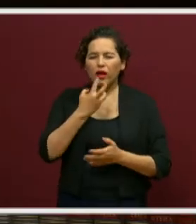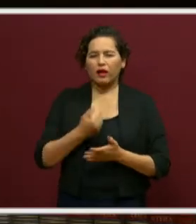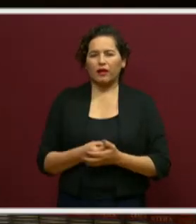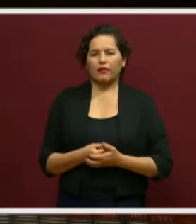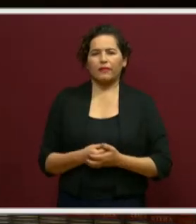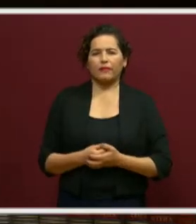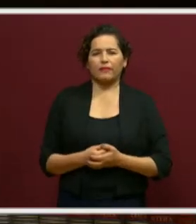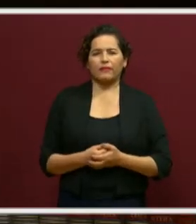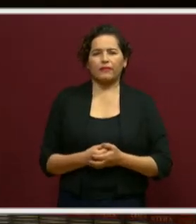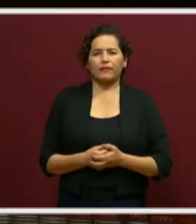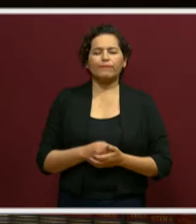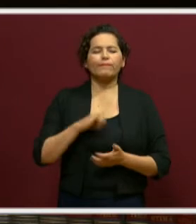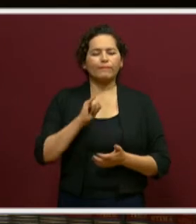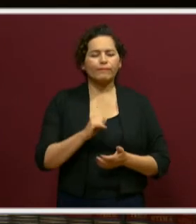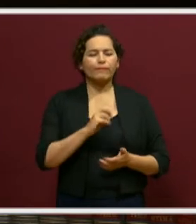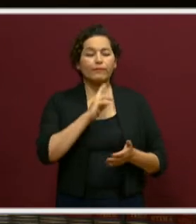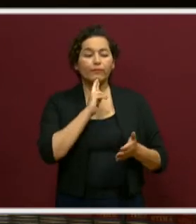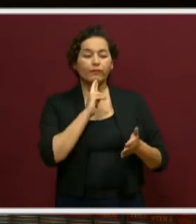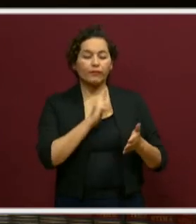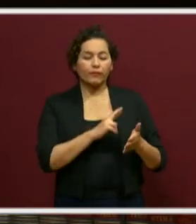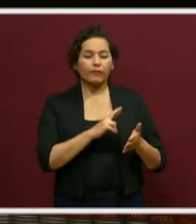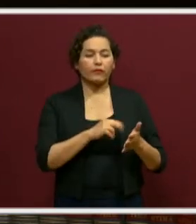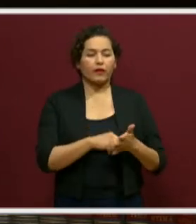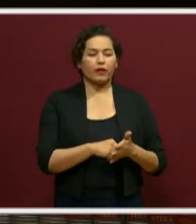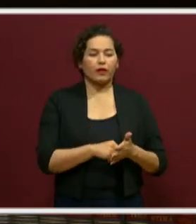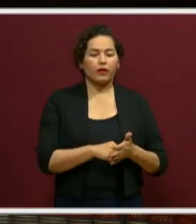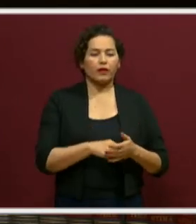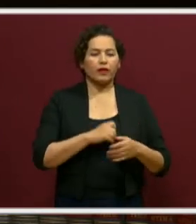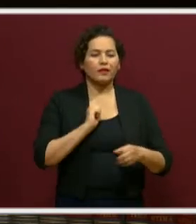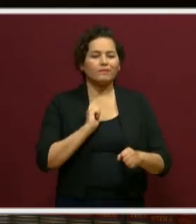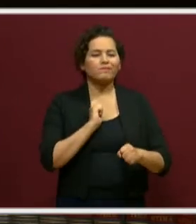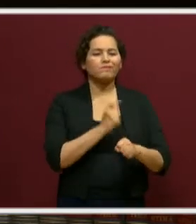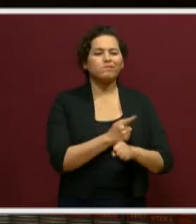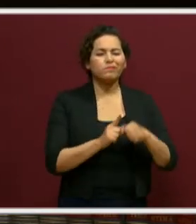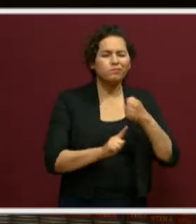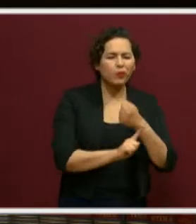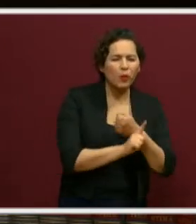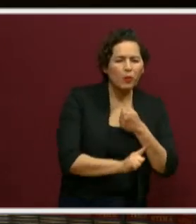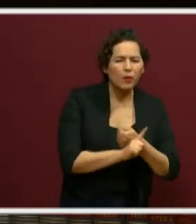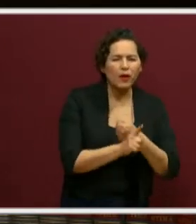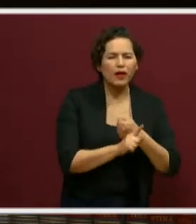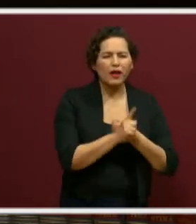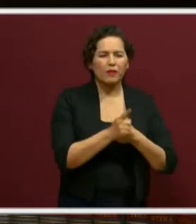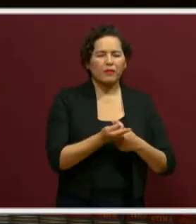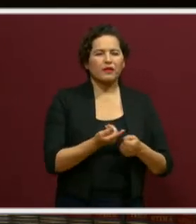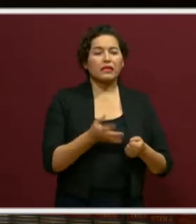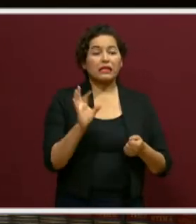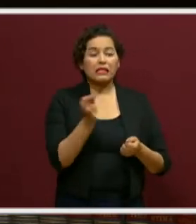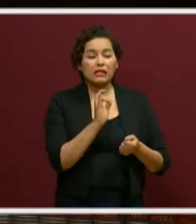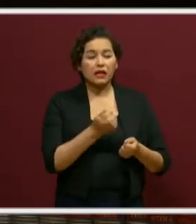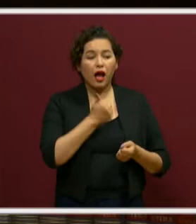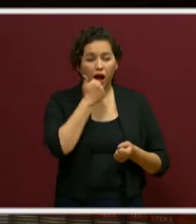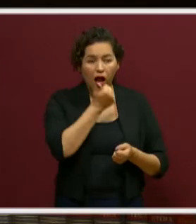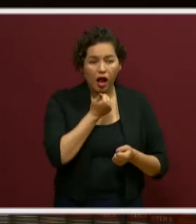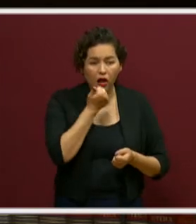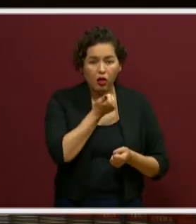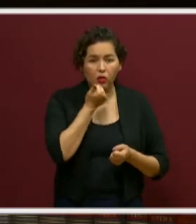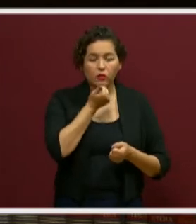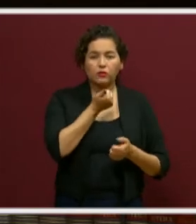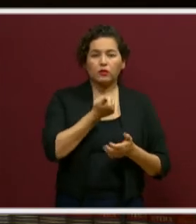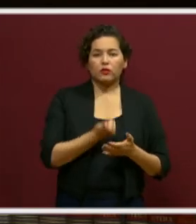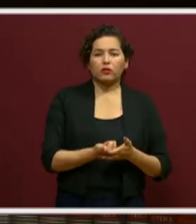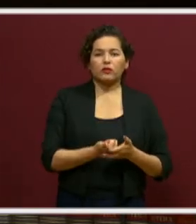lo más significativo fue identificar las causas y dificultades por las que los alumnos se mantuvieron poca